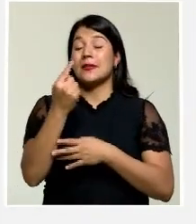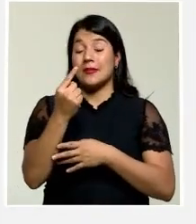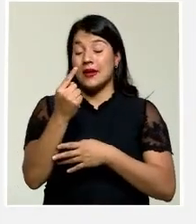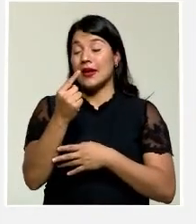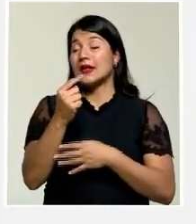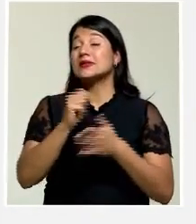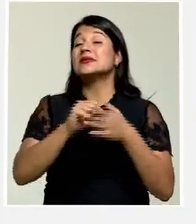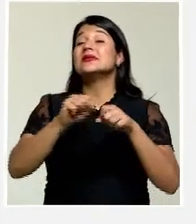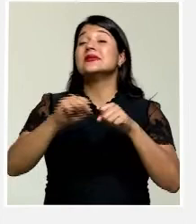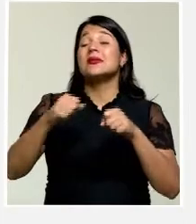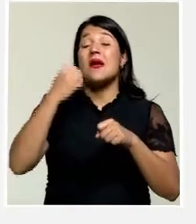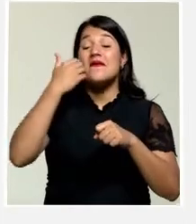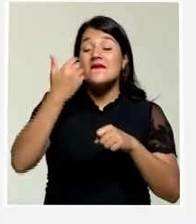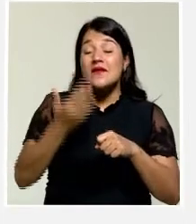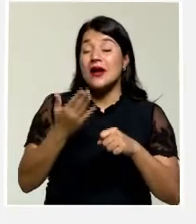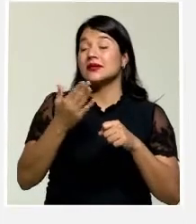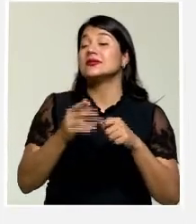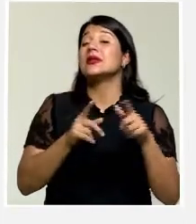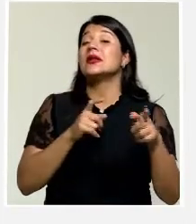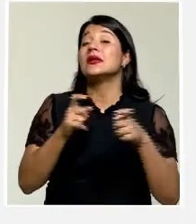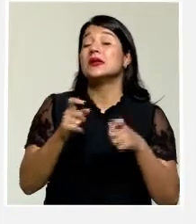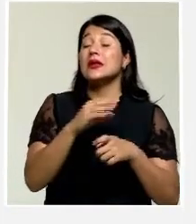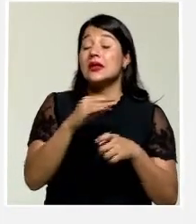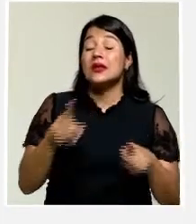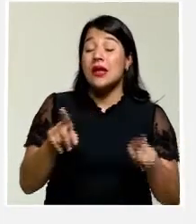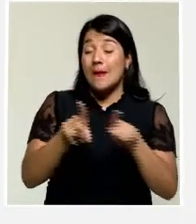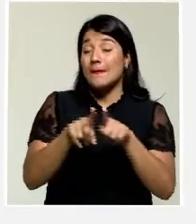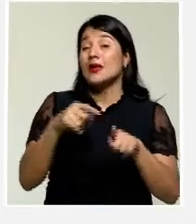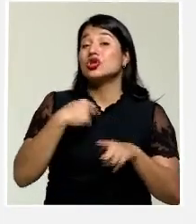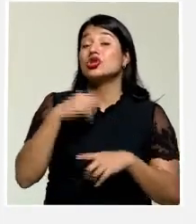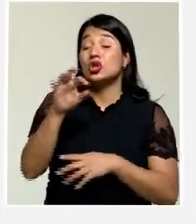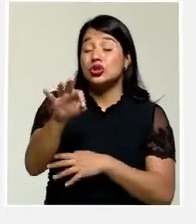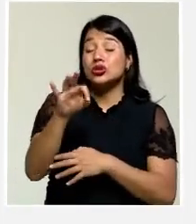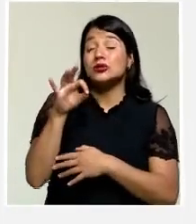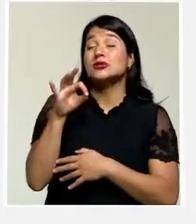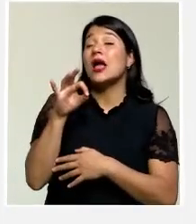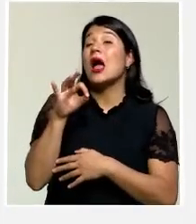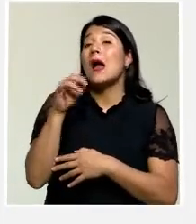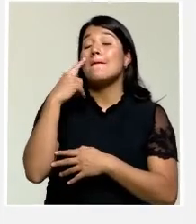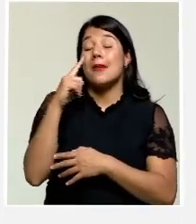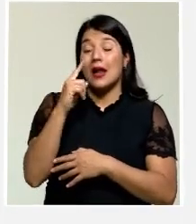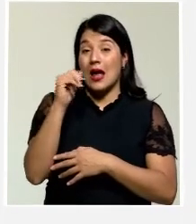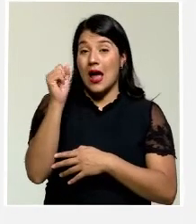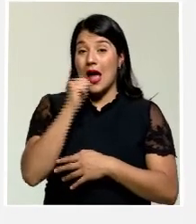de seguir, pero sobre todo, sitial de honor para los artistas costarricenses.